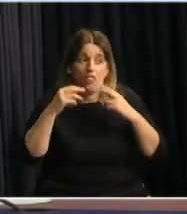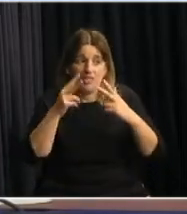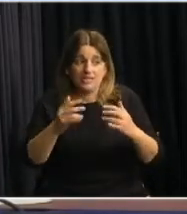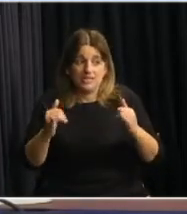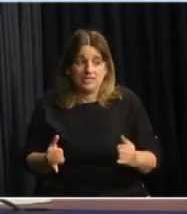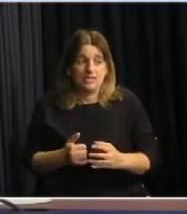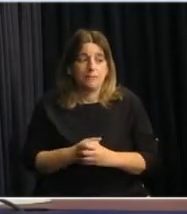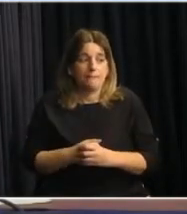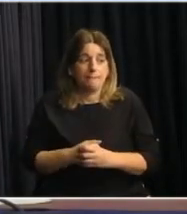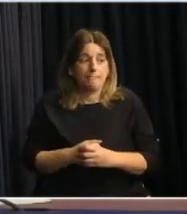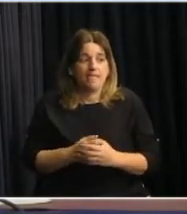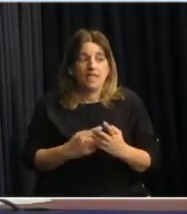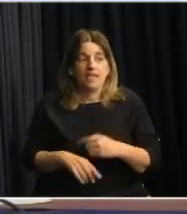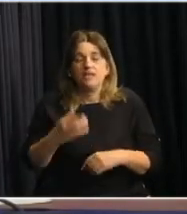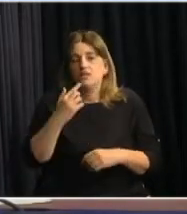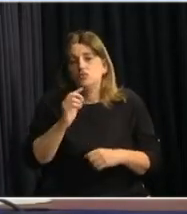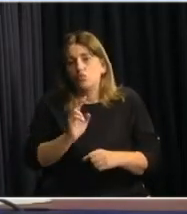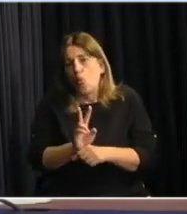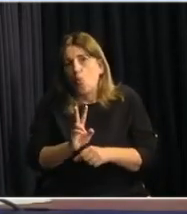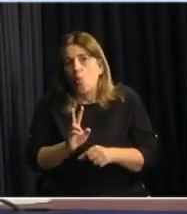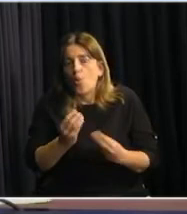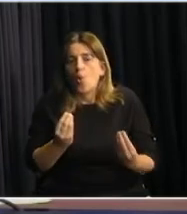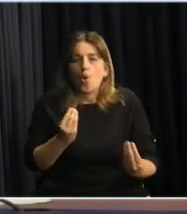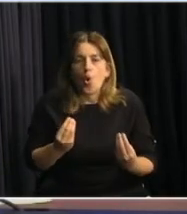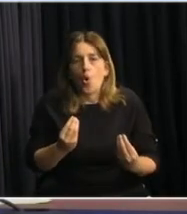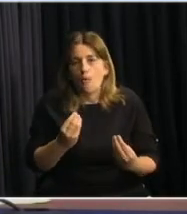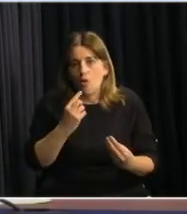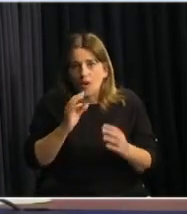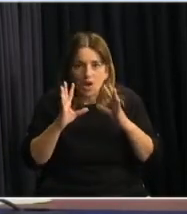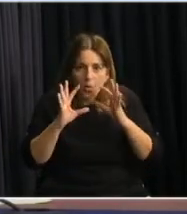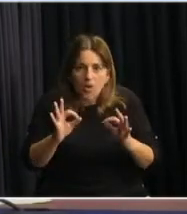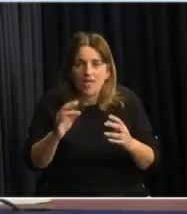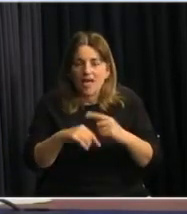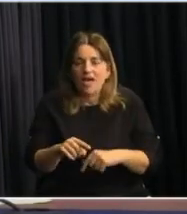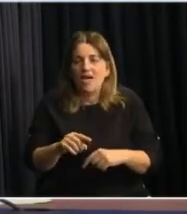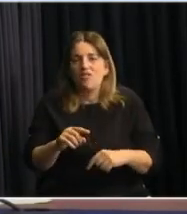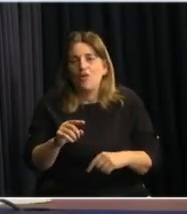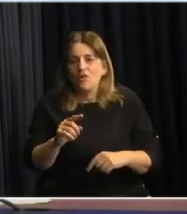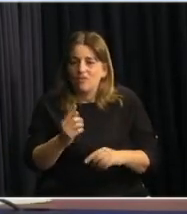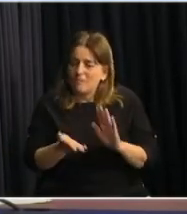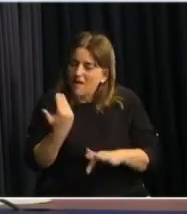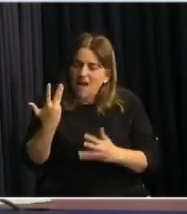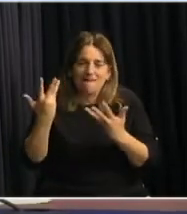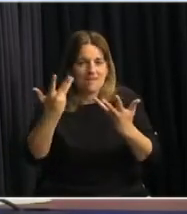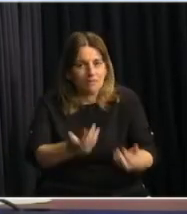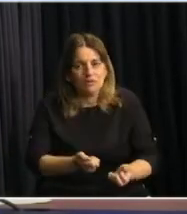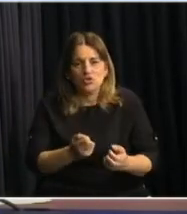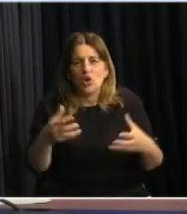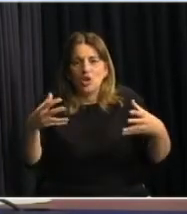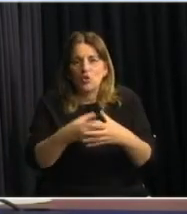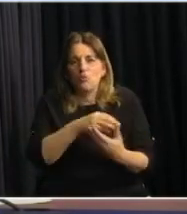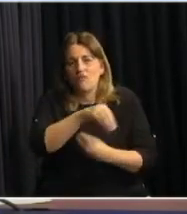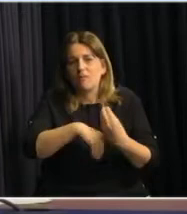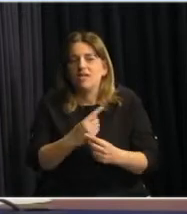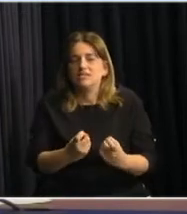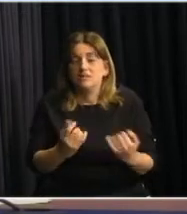la prudencia, la gradualidad y la consistencia que ha tenido el gobierno en el apoyo a las personas con mayor vulnerabilidad a lo largo